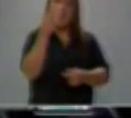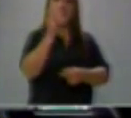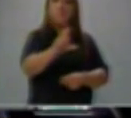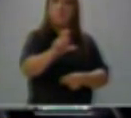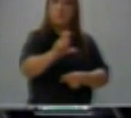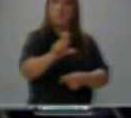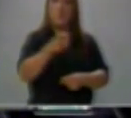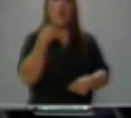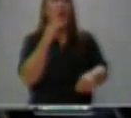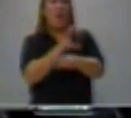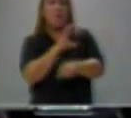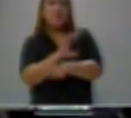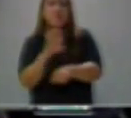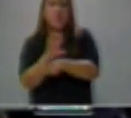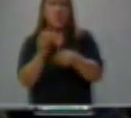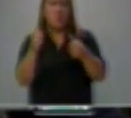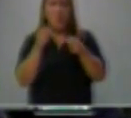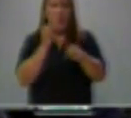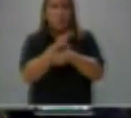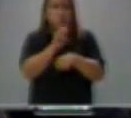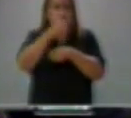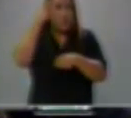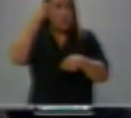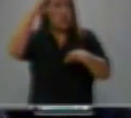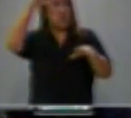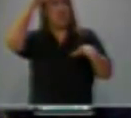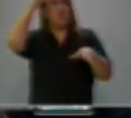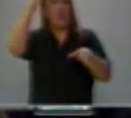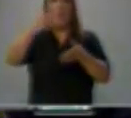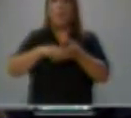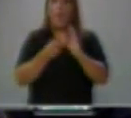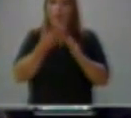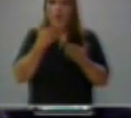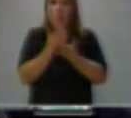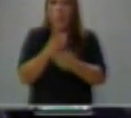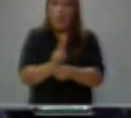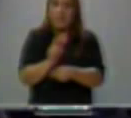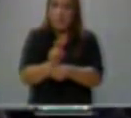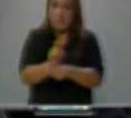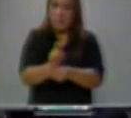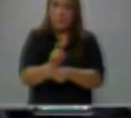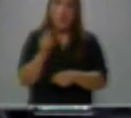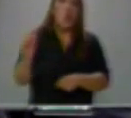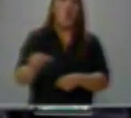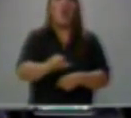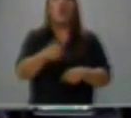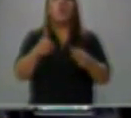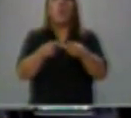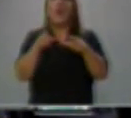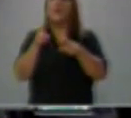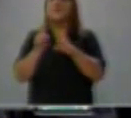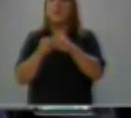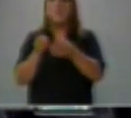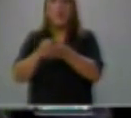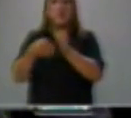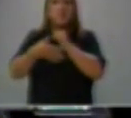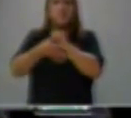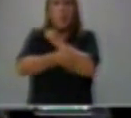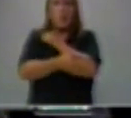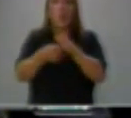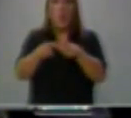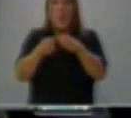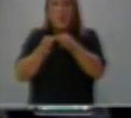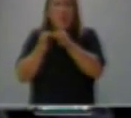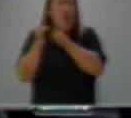para obtener calidad de educación. Los niños en las zonas rurales tendrán los internados